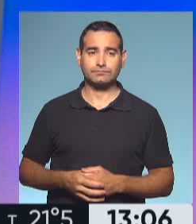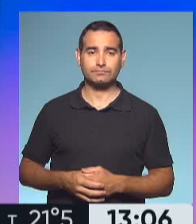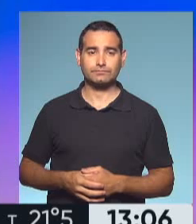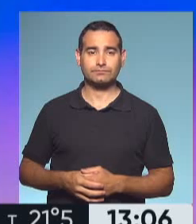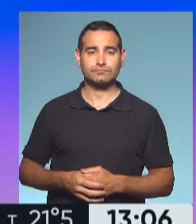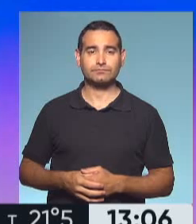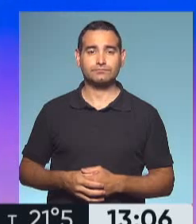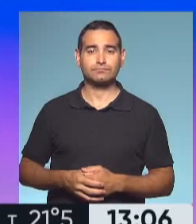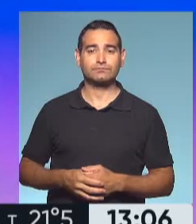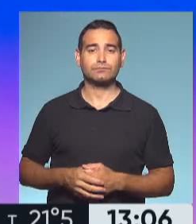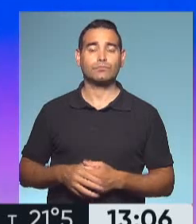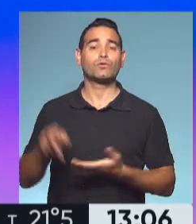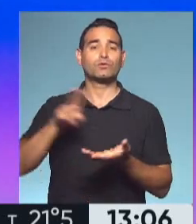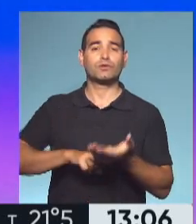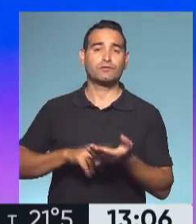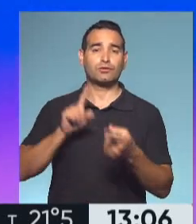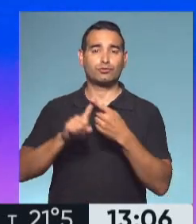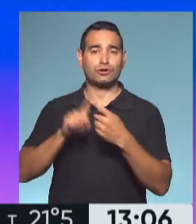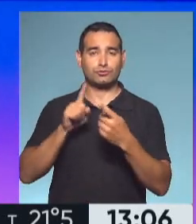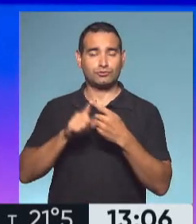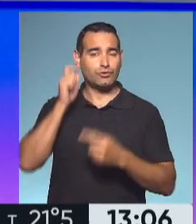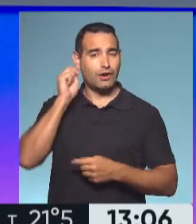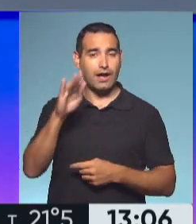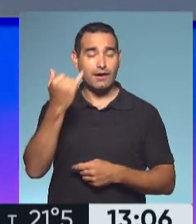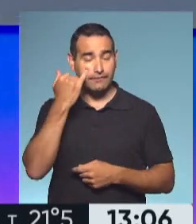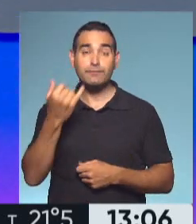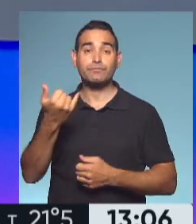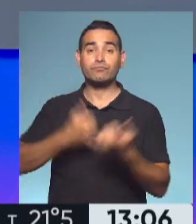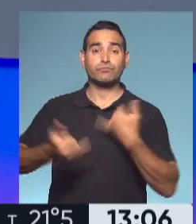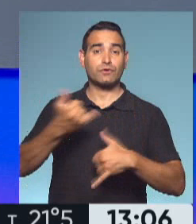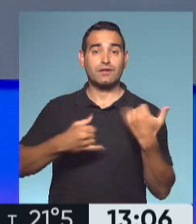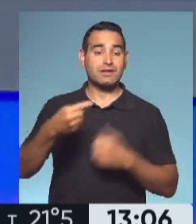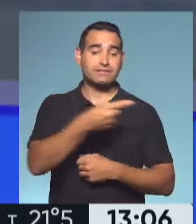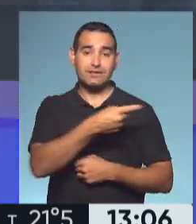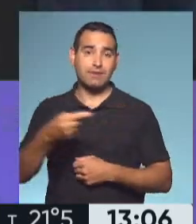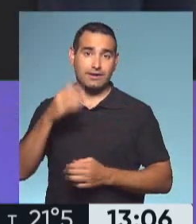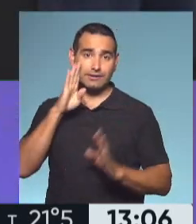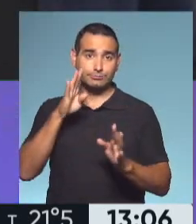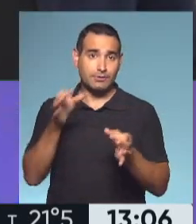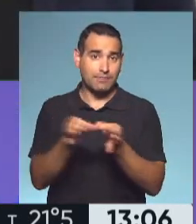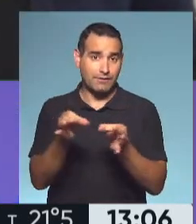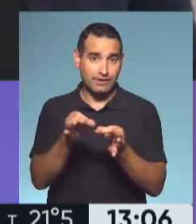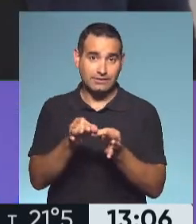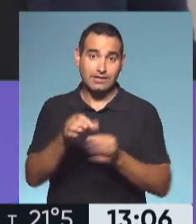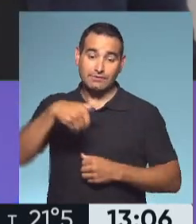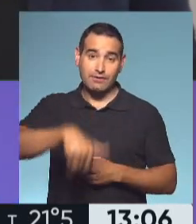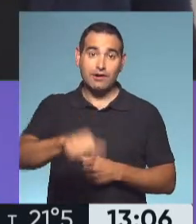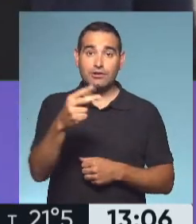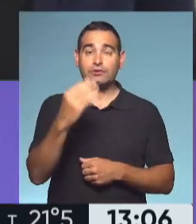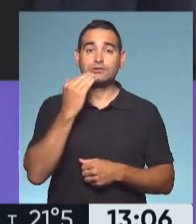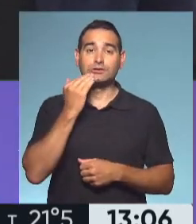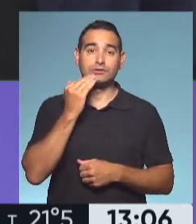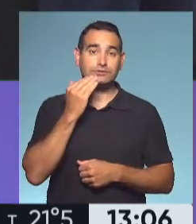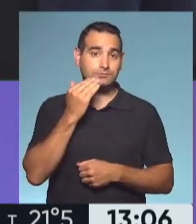Y retomamos el contacto con Gaby Radice. Gaby, para hablar de la Semana de Malvinas, nos estamos acercando ya el 2 de abril, nos